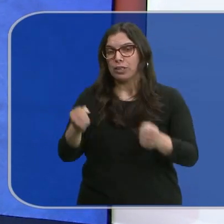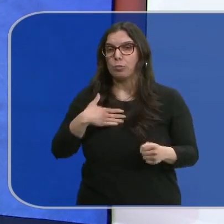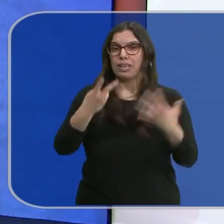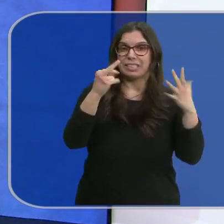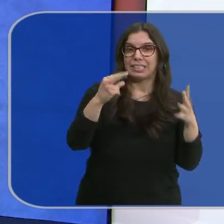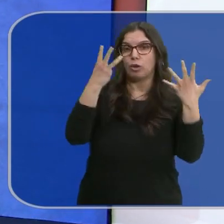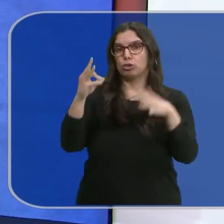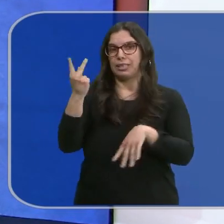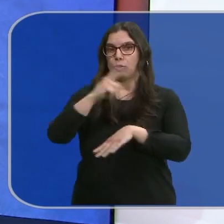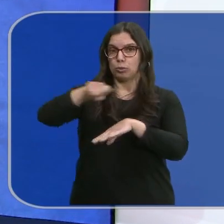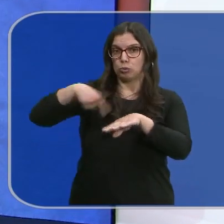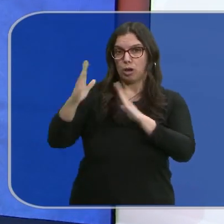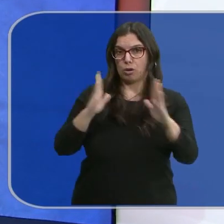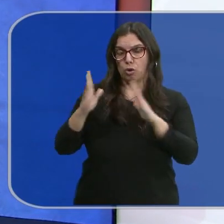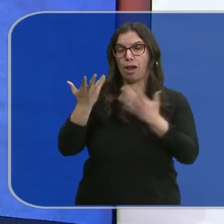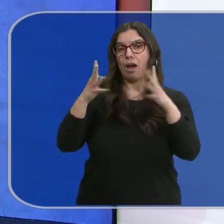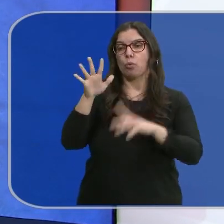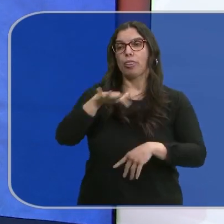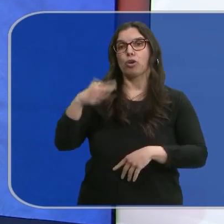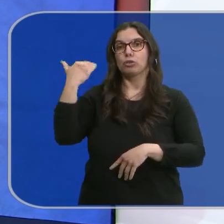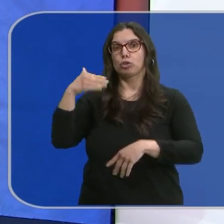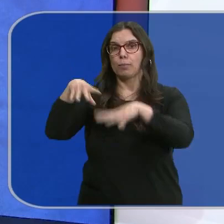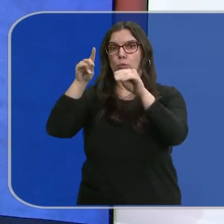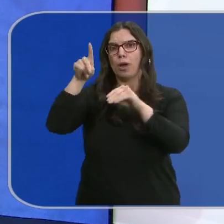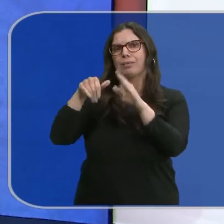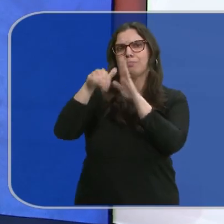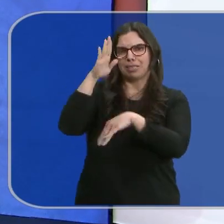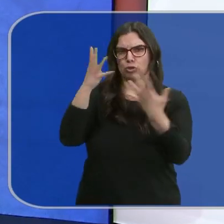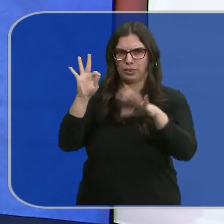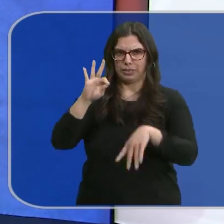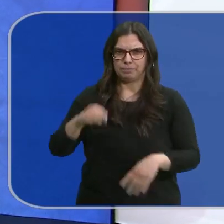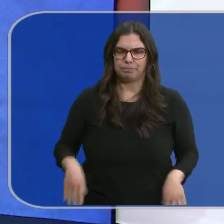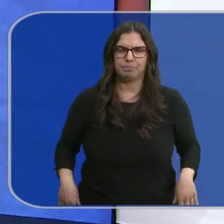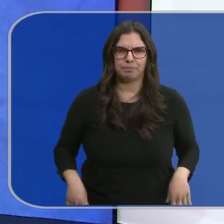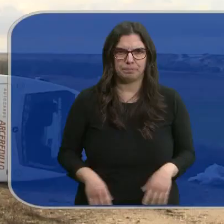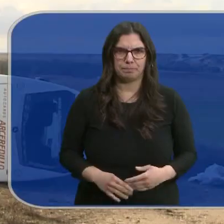70 y 80 kilómetros por hora, aunque en puntos de Soria y de Burgos ya estamos superando los 90.